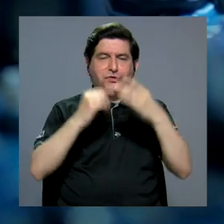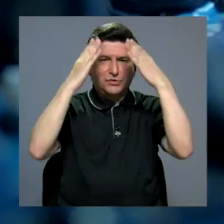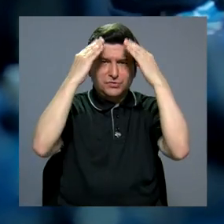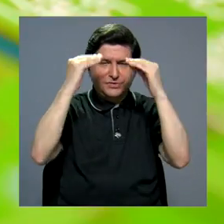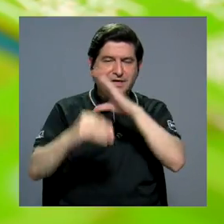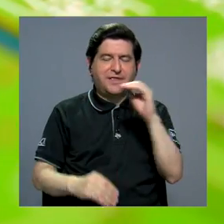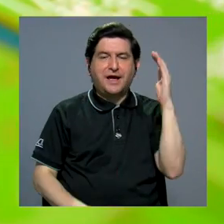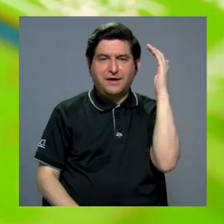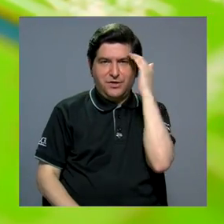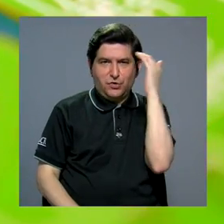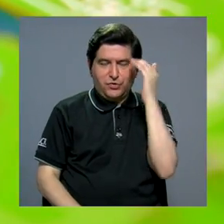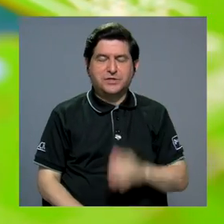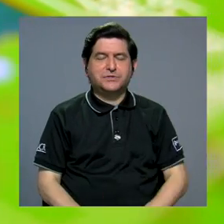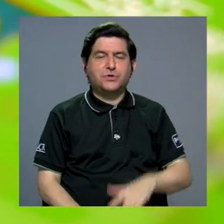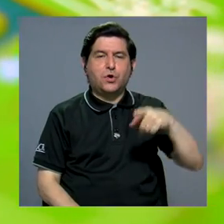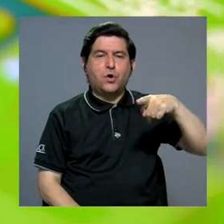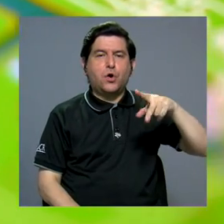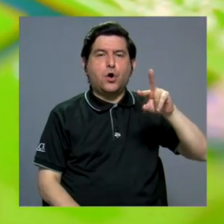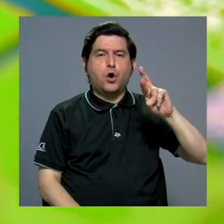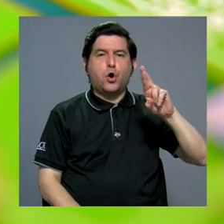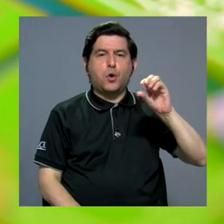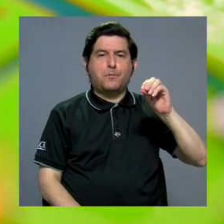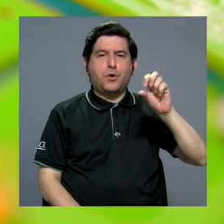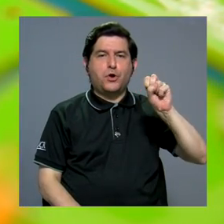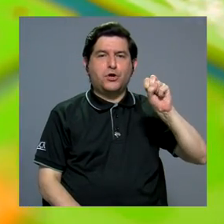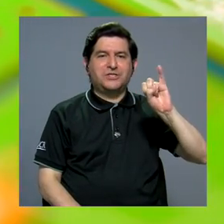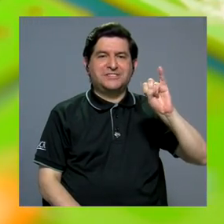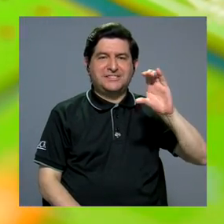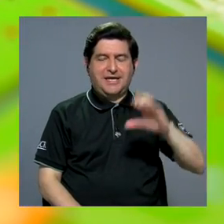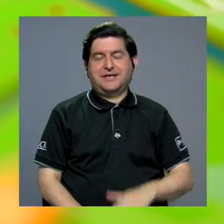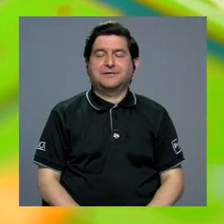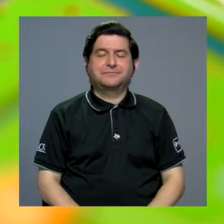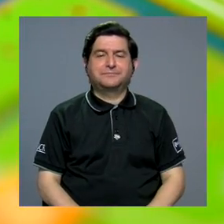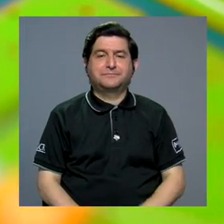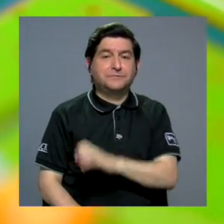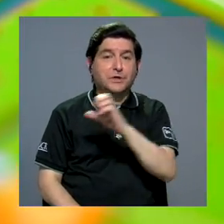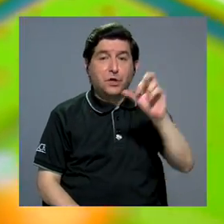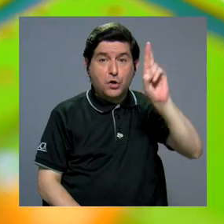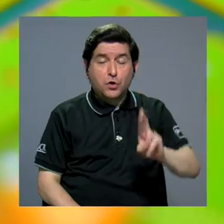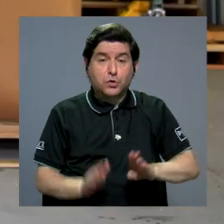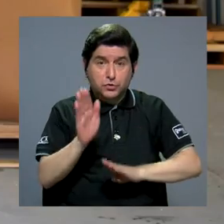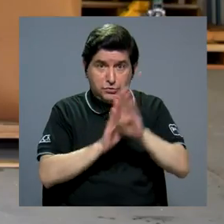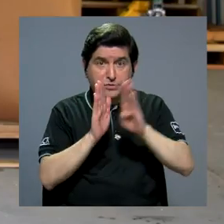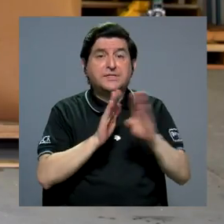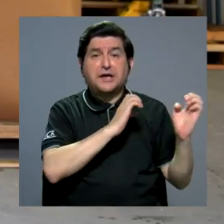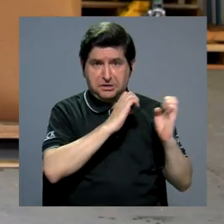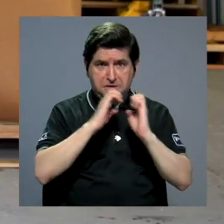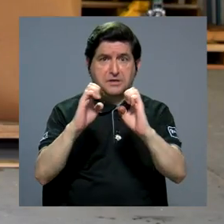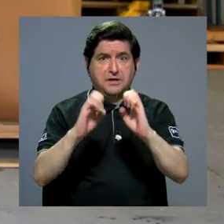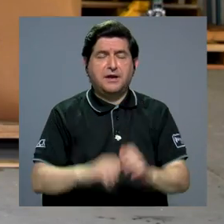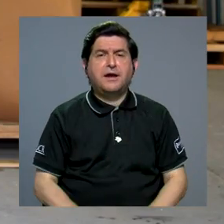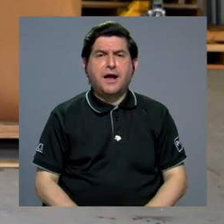Información y el Conocimiento ProSIC-UCR. Aunque Costa Rica ha desarrollado estrategias para dar un mejor